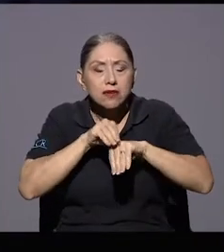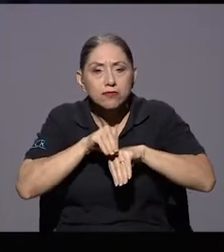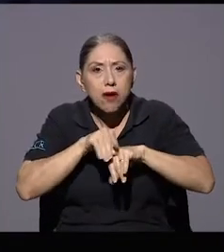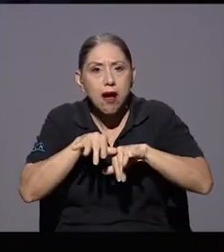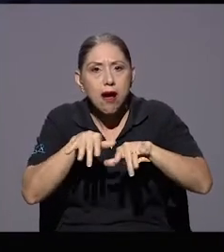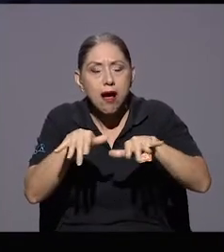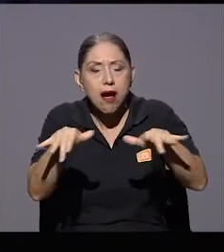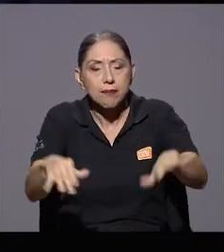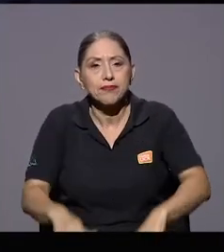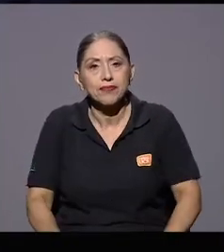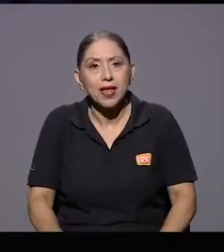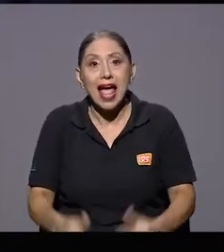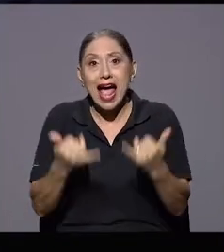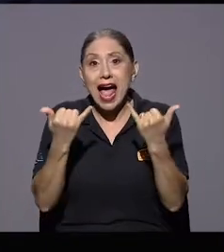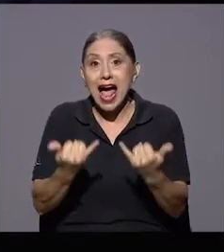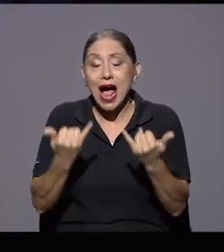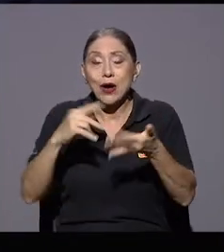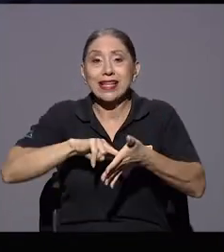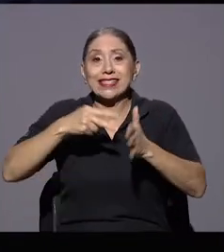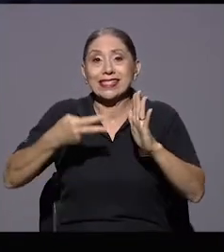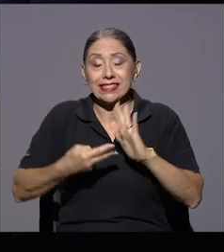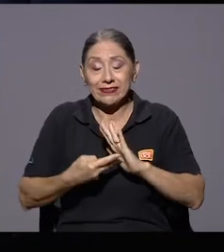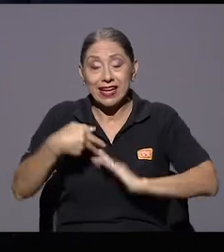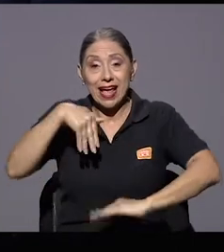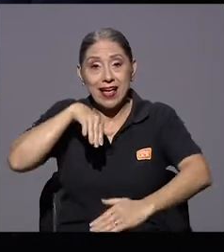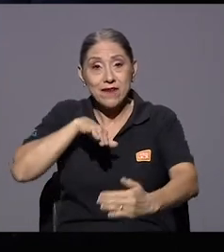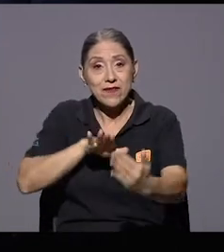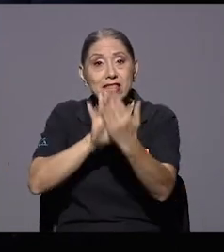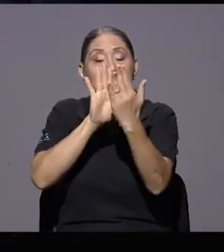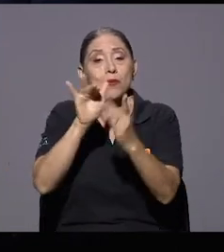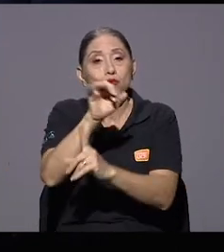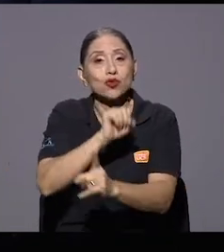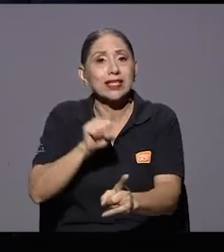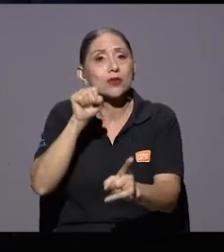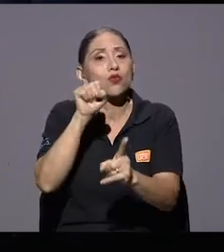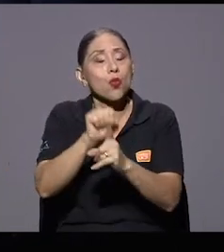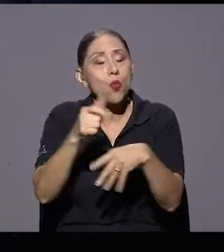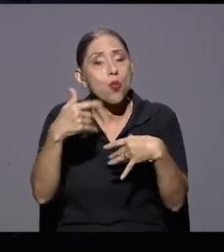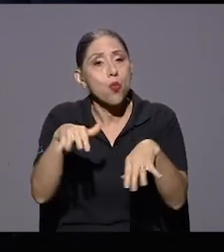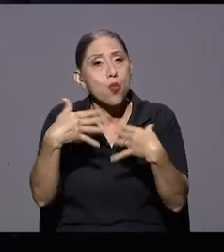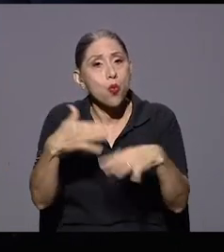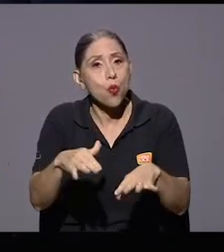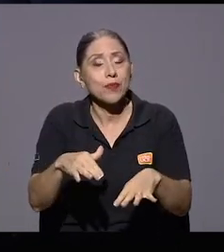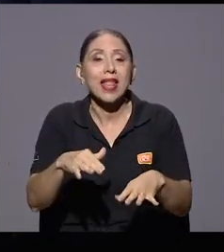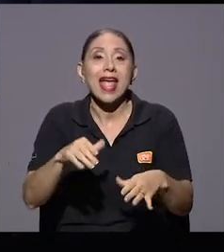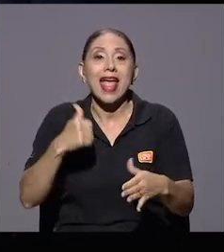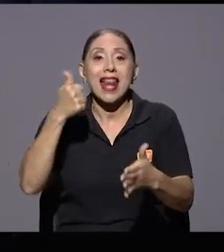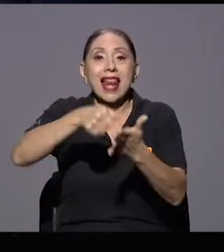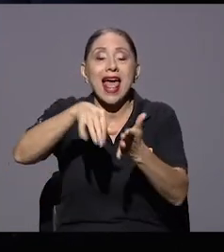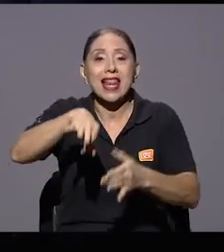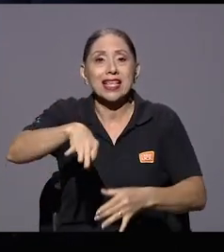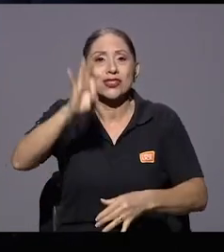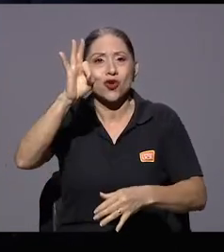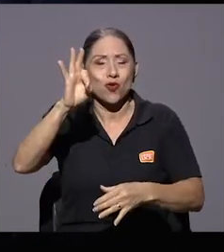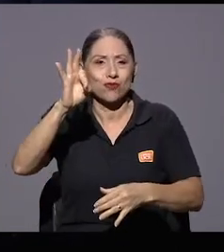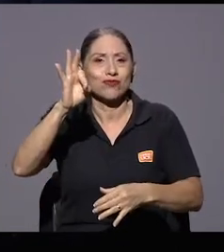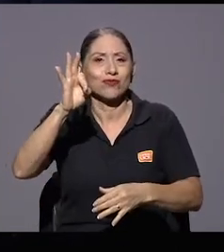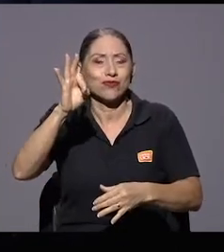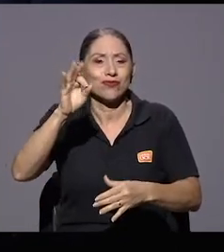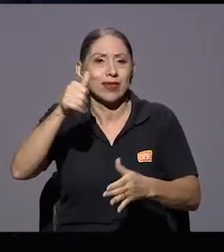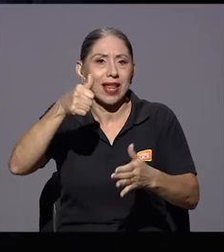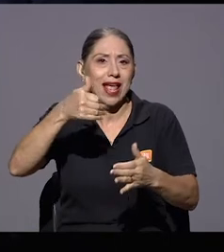entonces básicamente enfrentamos una ola gigantesca en la elección especialmente en la segunda ronda o sea,